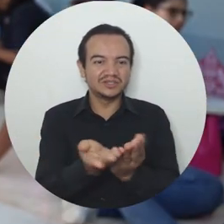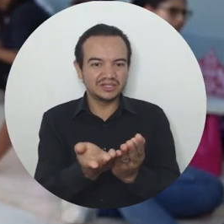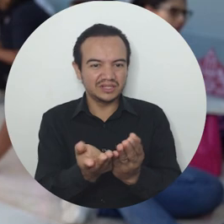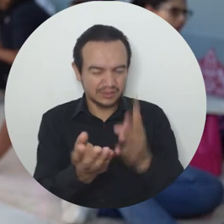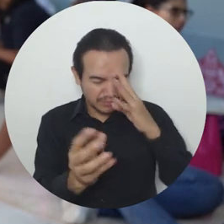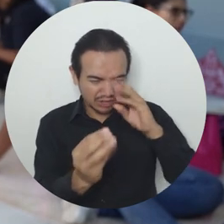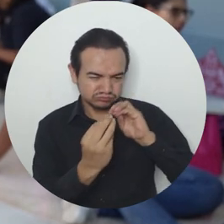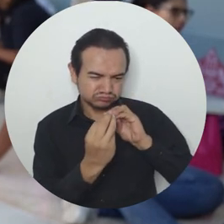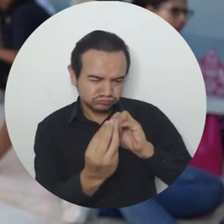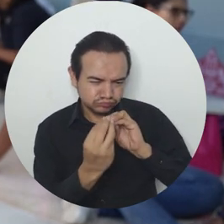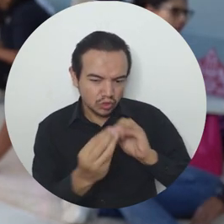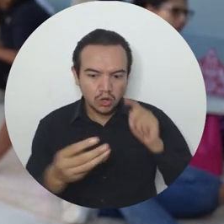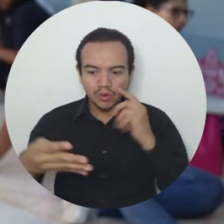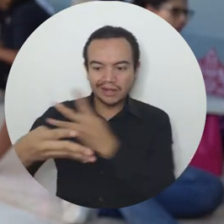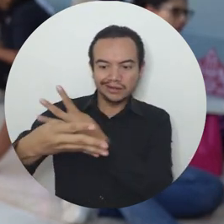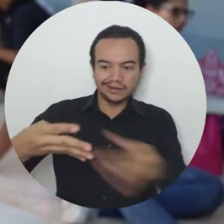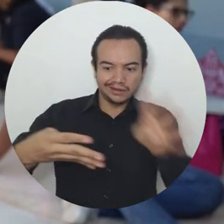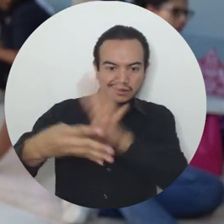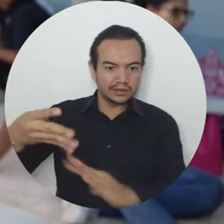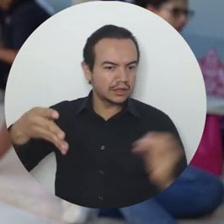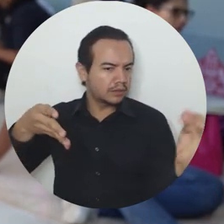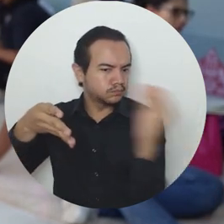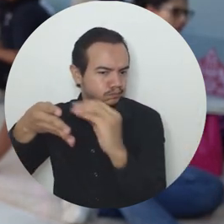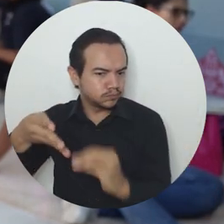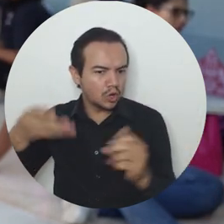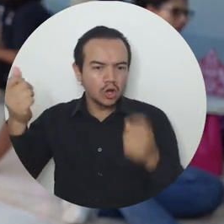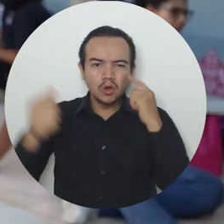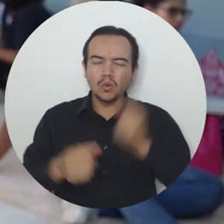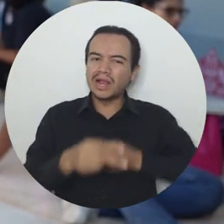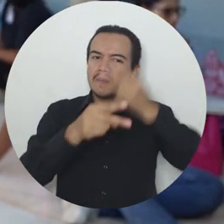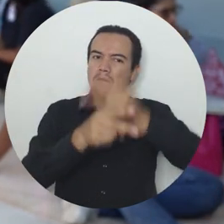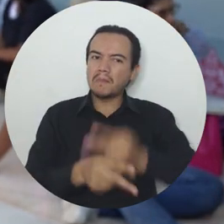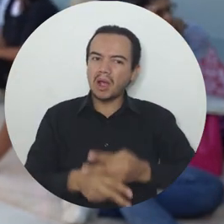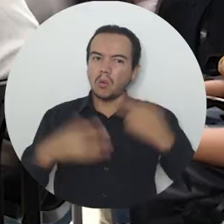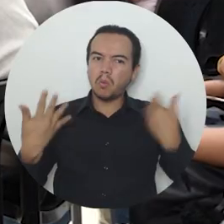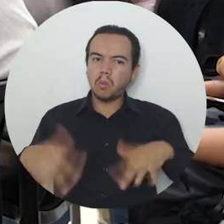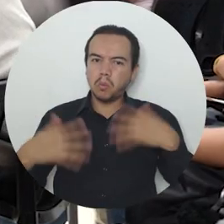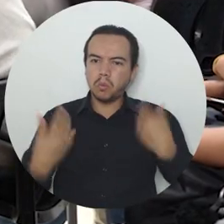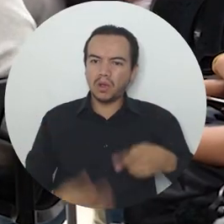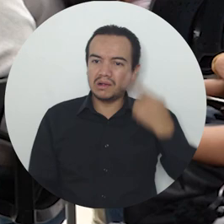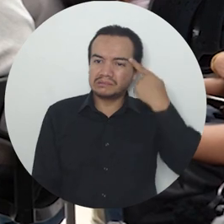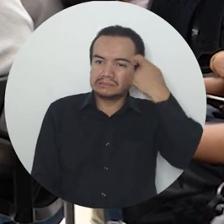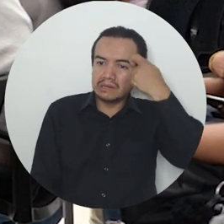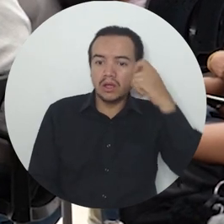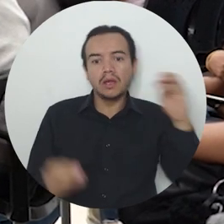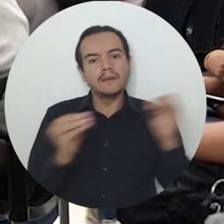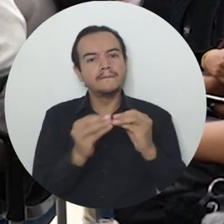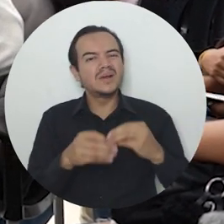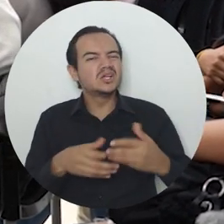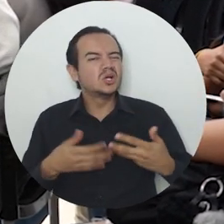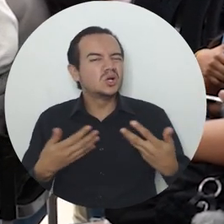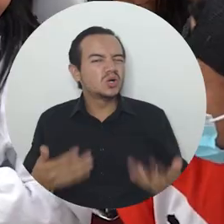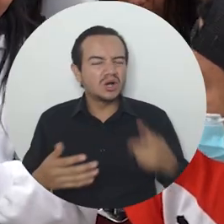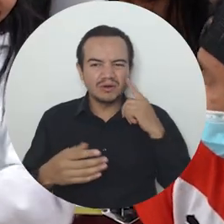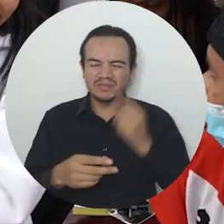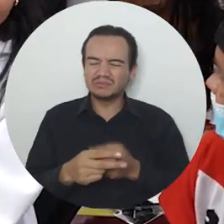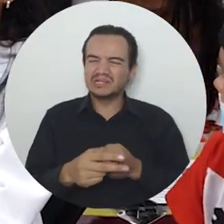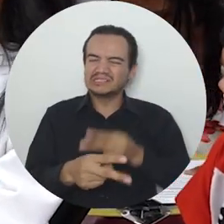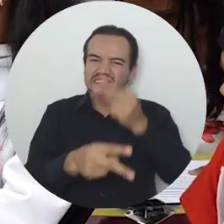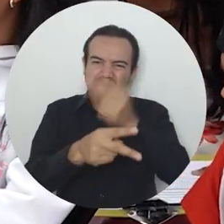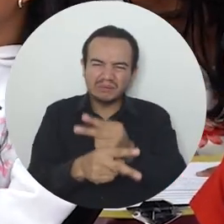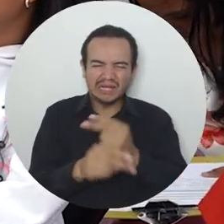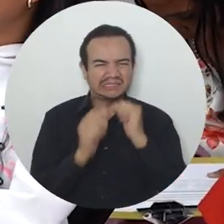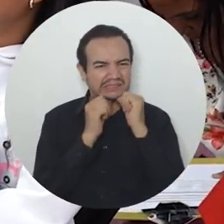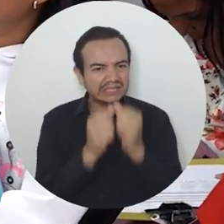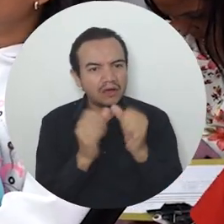decidimos construir una matriz en la que podamos identificar las situaciones de riesgo, pero además lograr identificar el